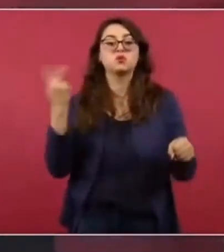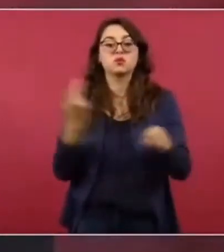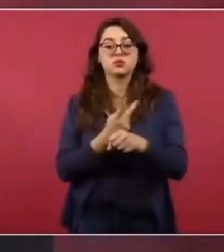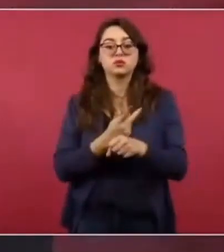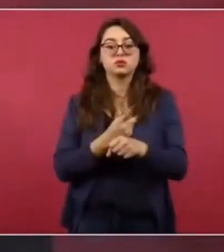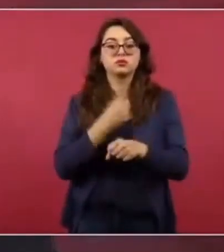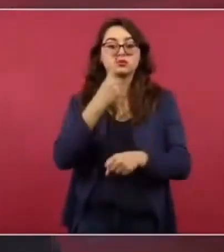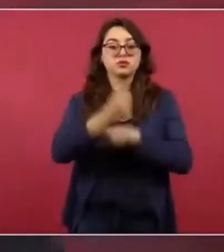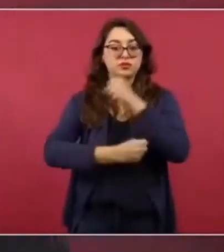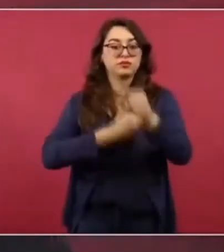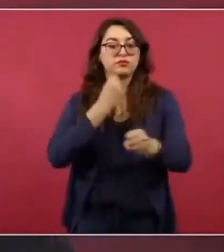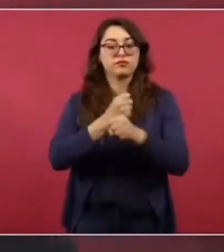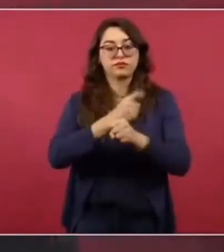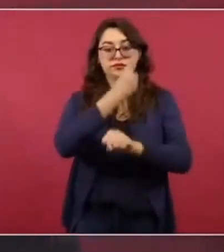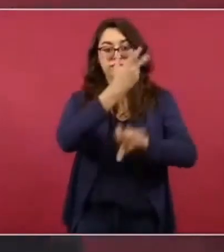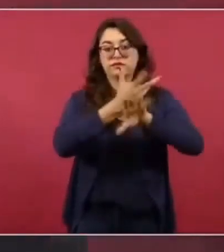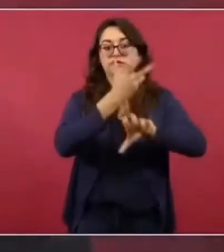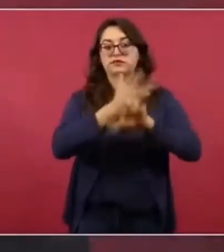el año próximo.